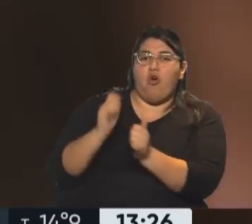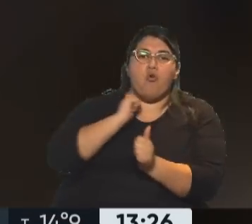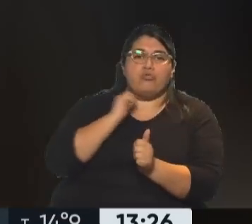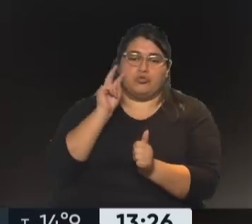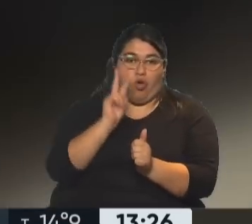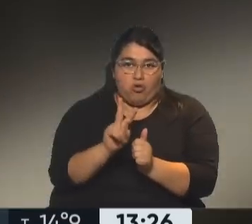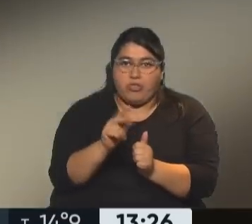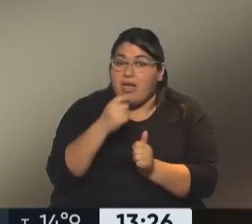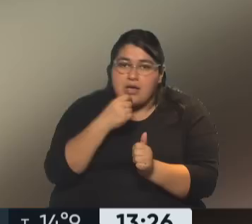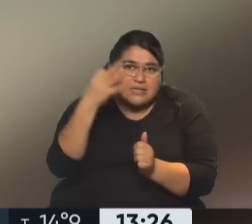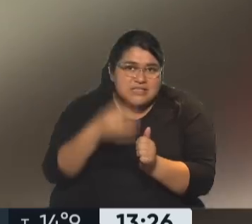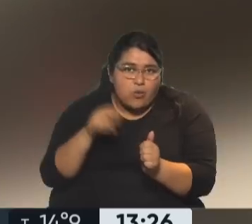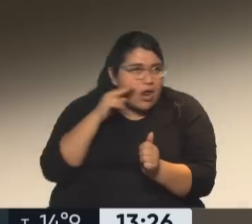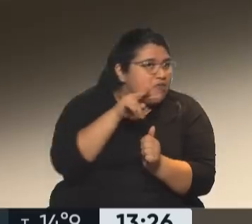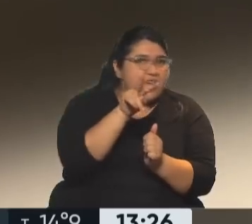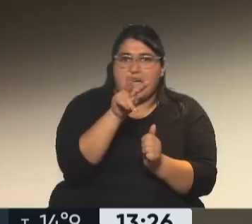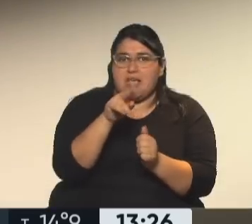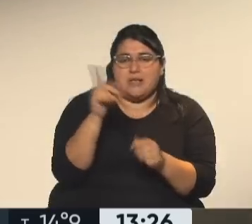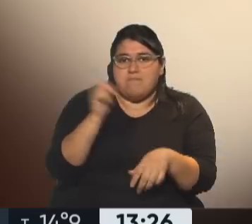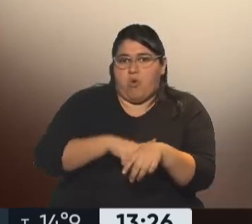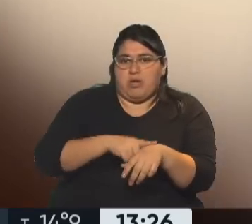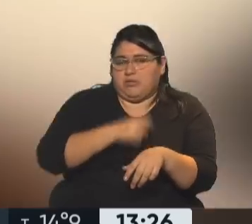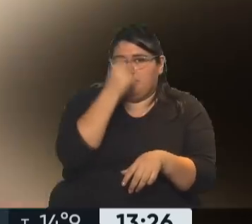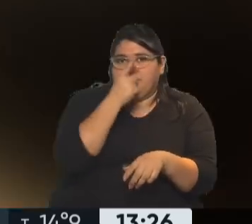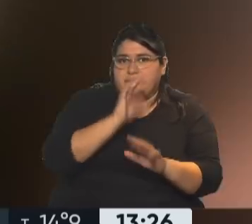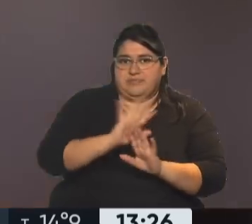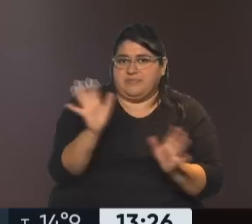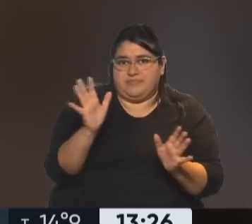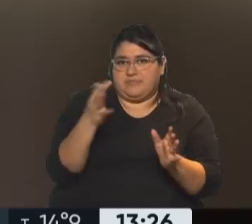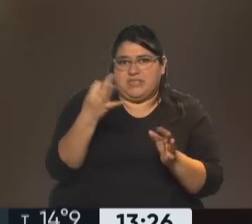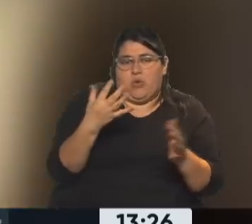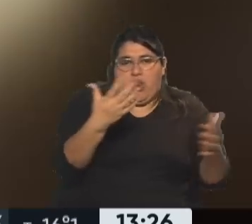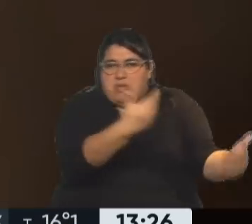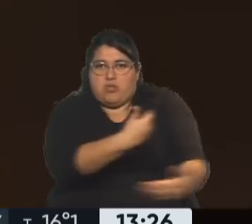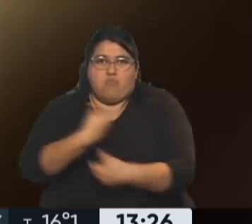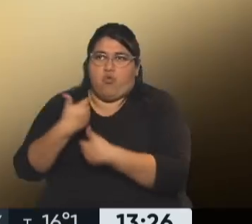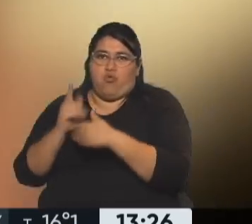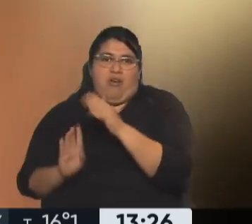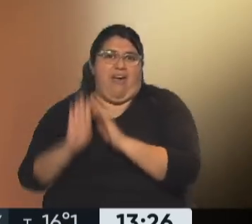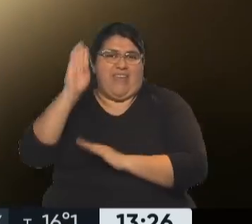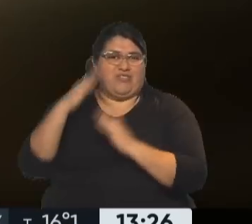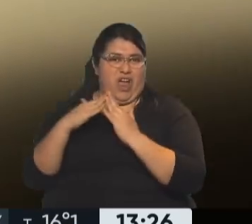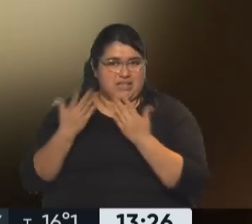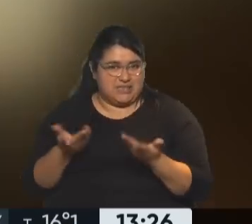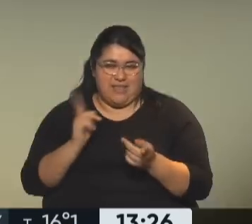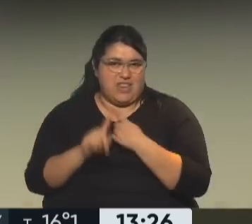dimensión, enseguida la retira. La ingresaba al domicilio. Mínimamente la ingresaba al domicilio particular. Eso quiero hablar, porque uno de los temas de